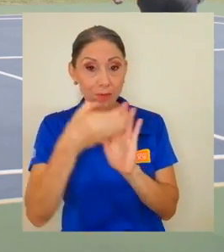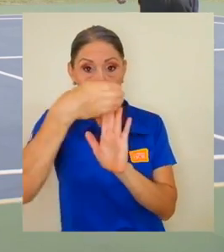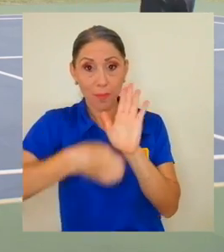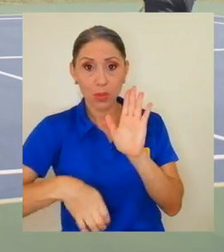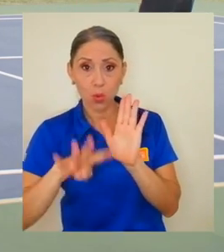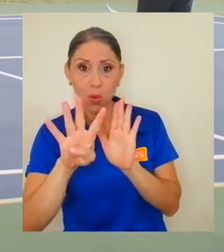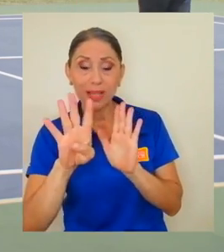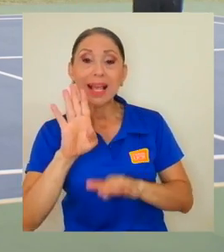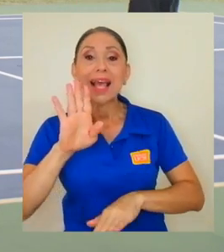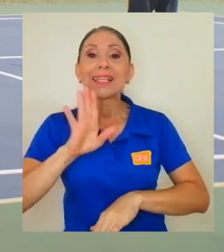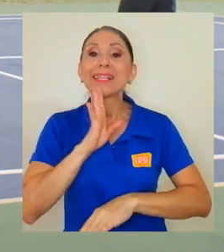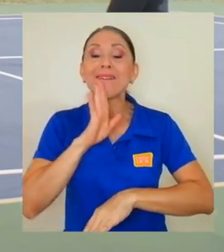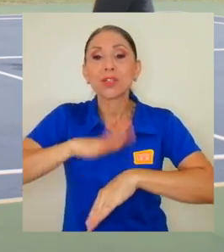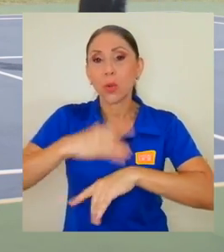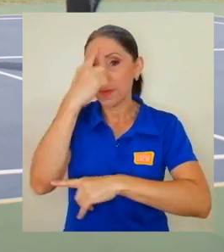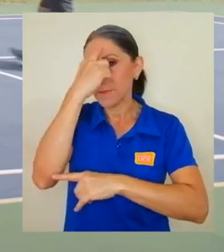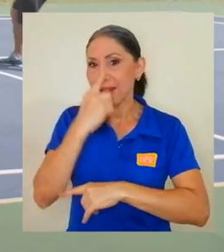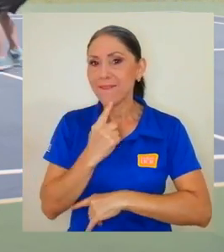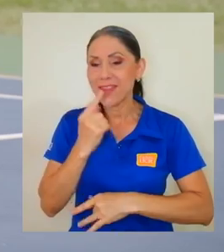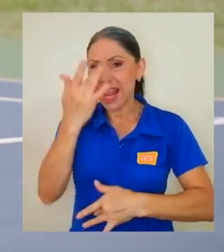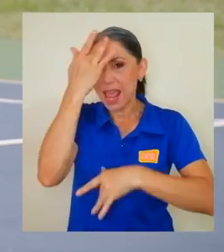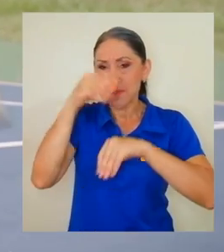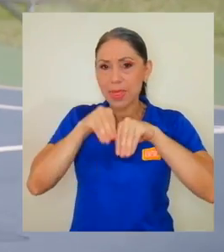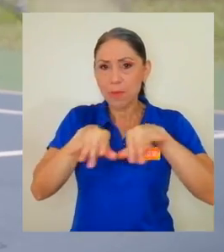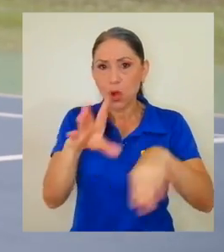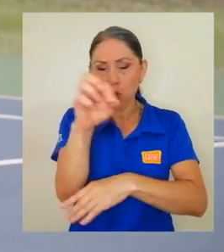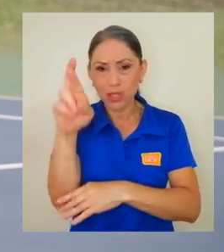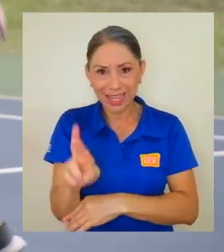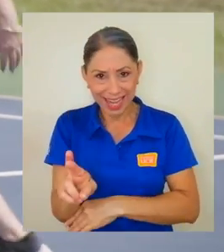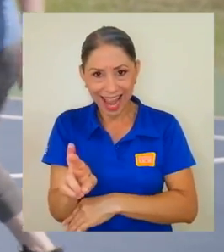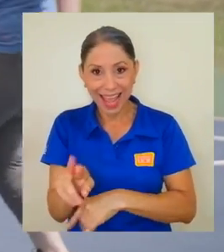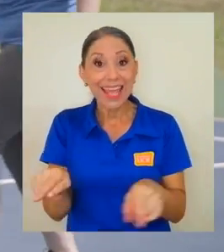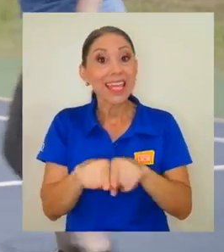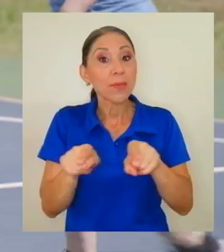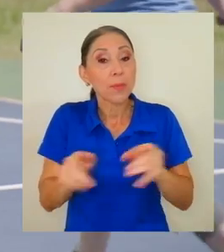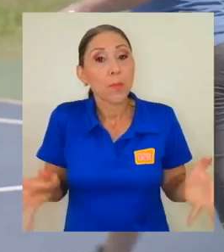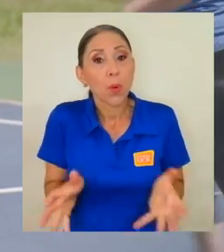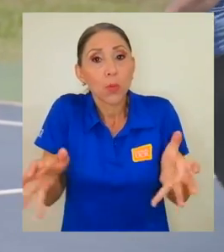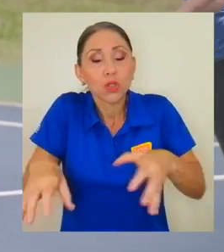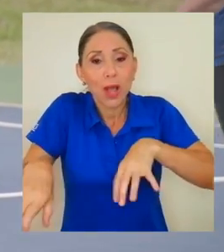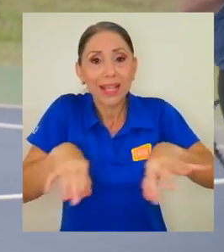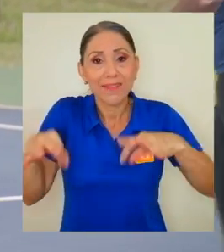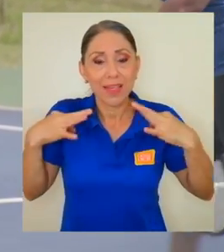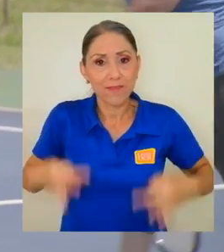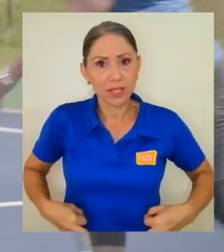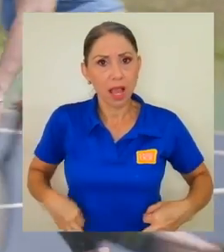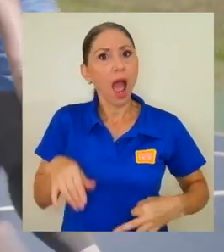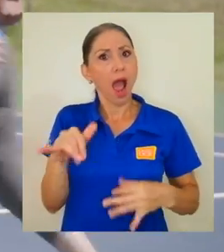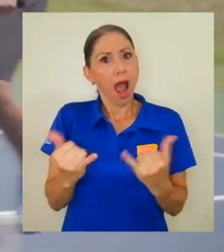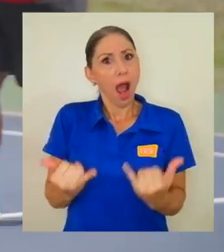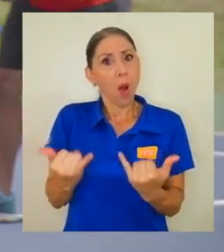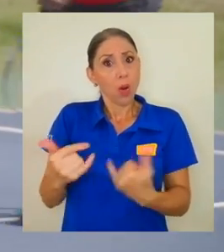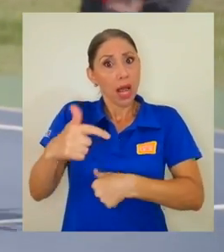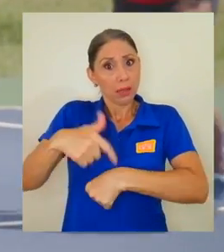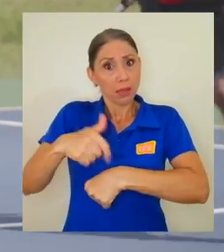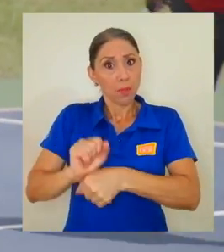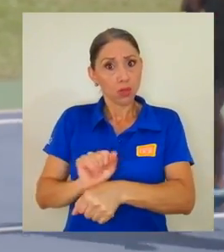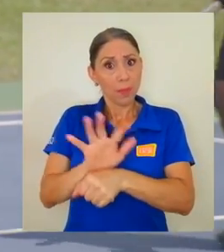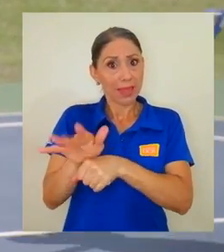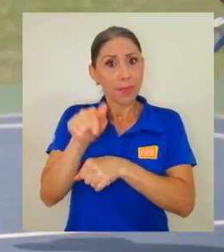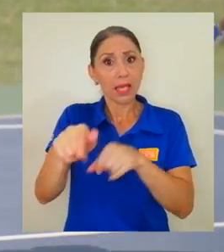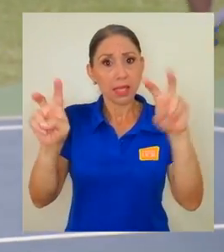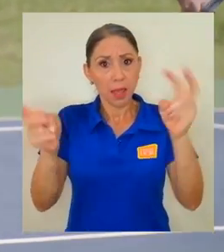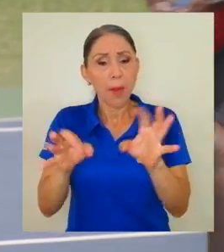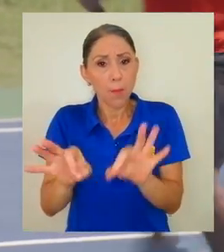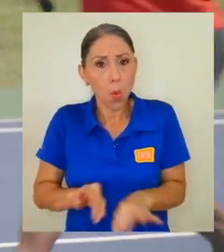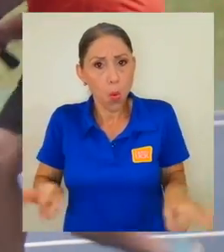se habla sobre el perfil epidemiológico de Costa Rica y la promoción de la actividad física, tema que es relevante en estos tiempos de pandemia.